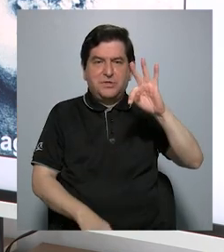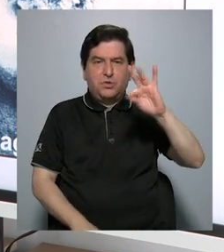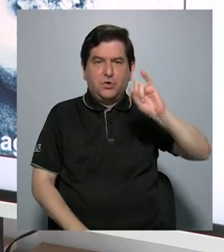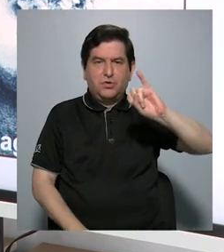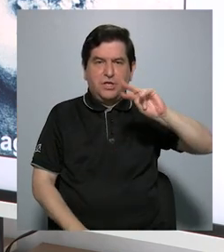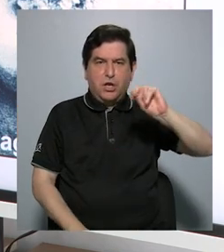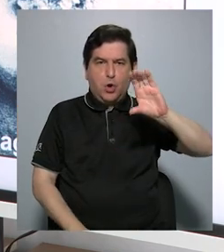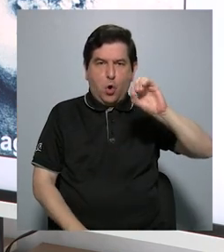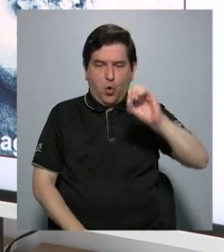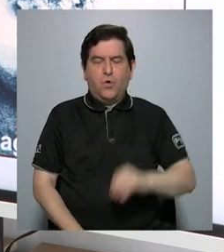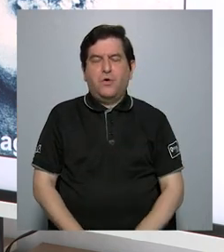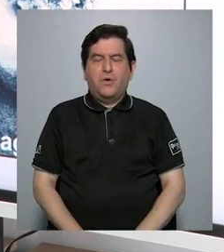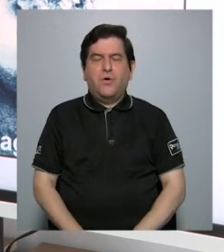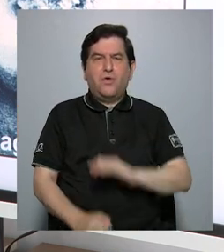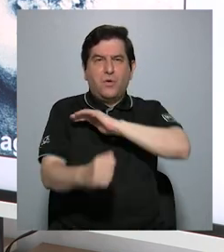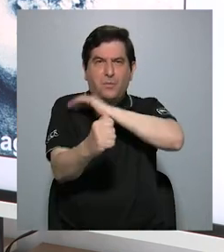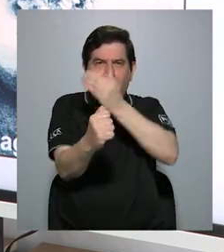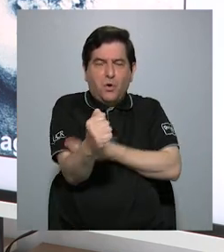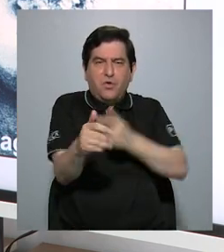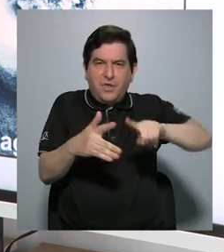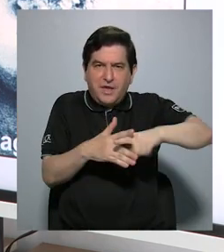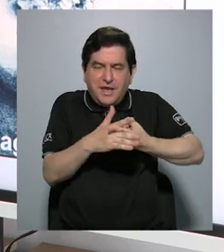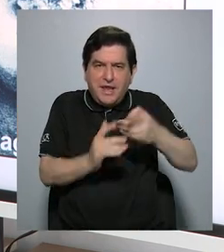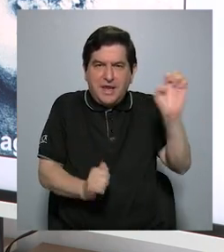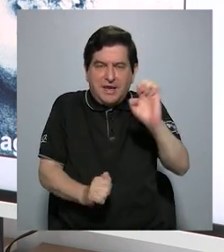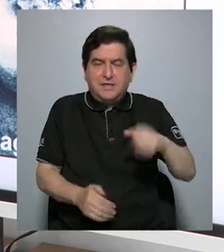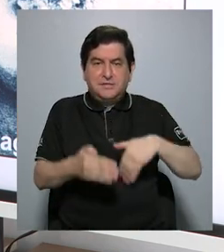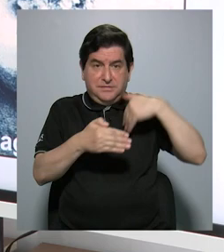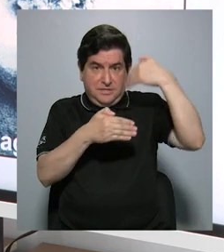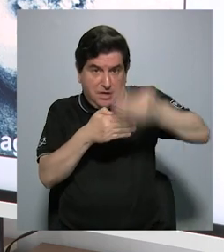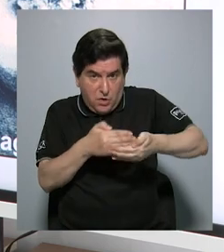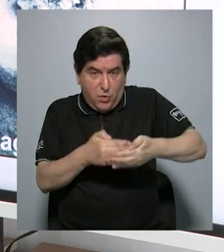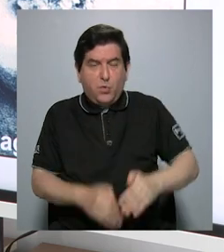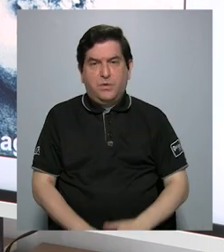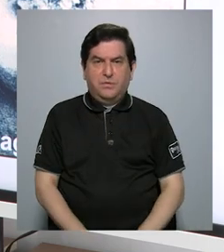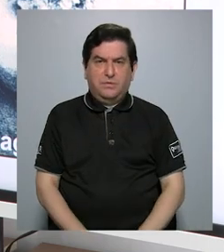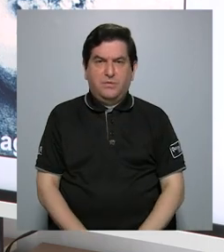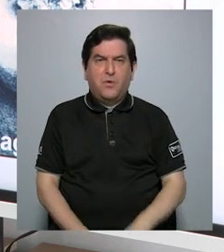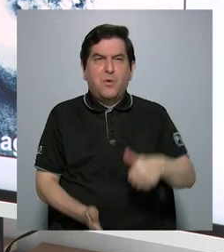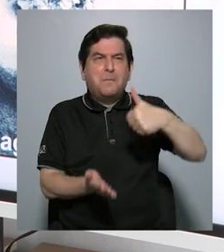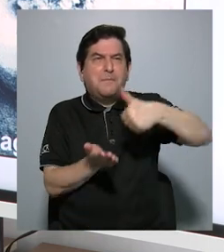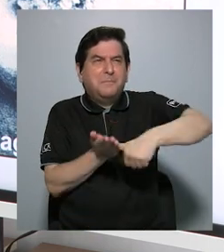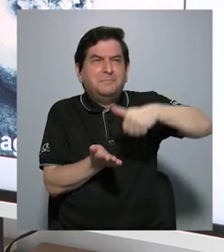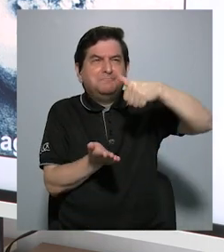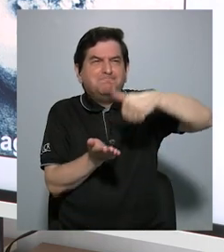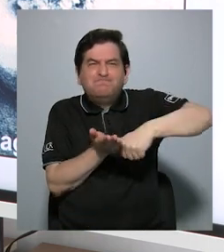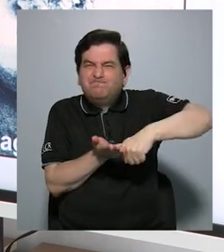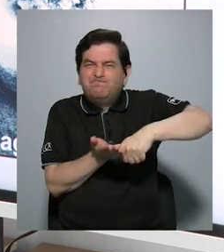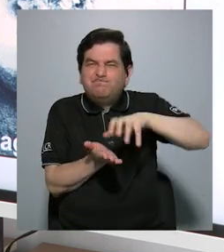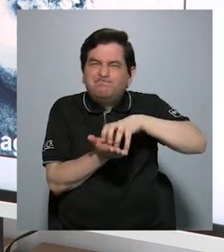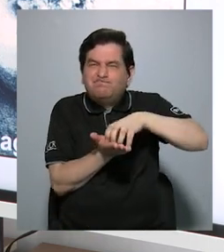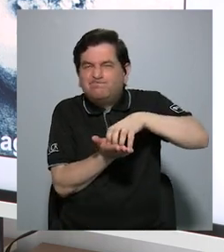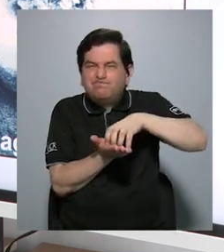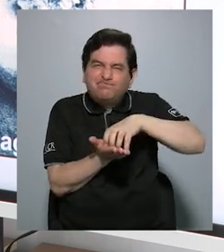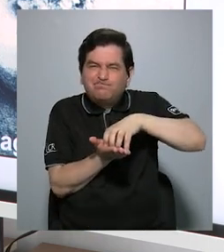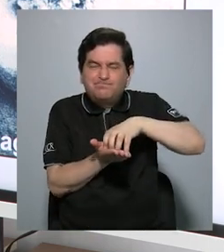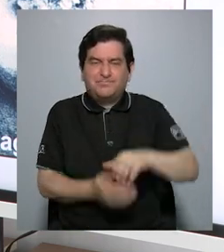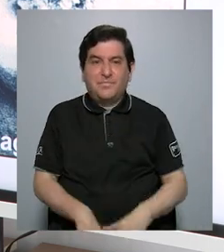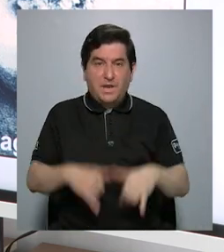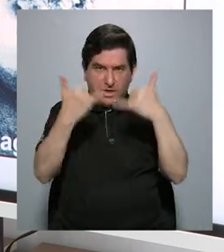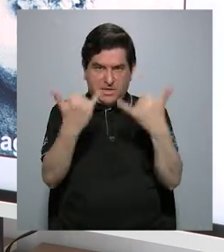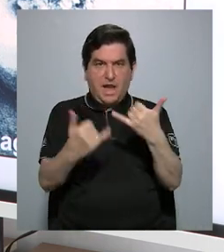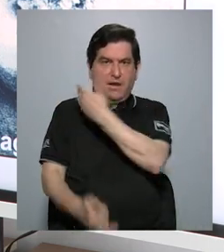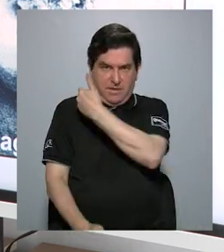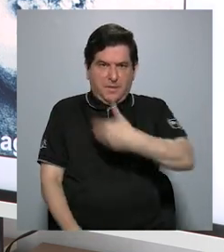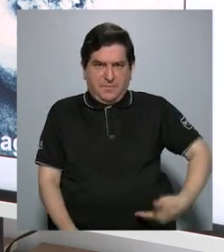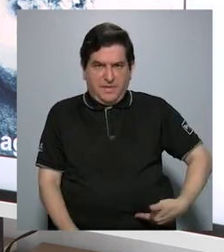que él entró al poder en enero, luego ya quedó en unas elecciones un poco dudosas, ya quedó como